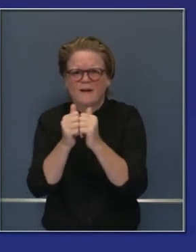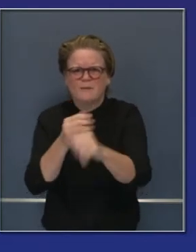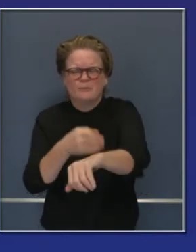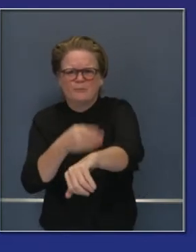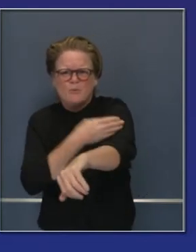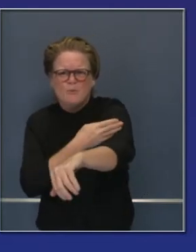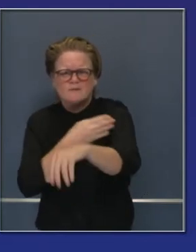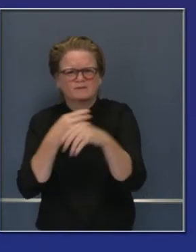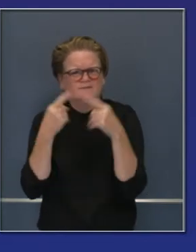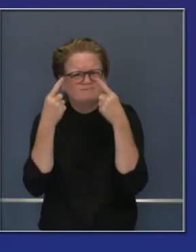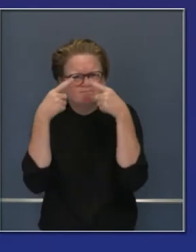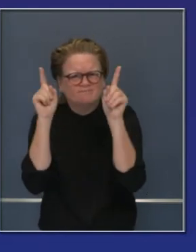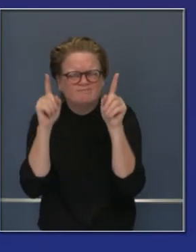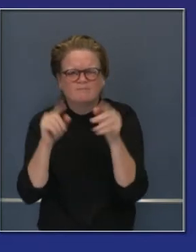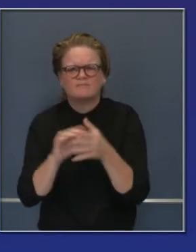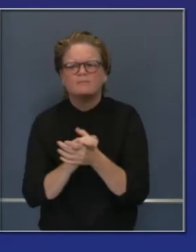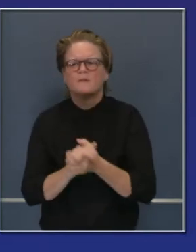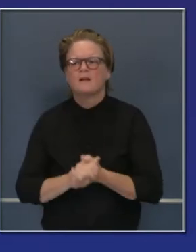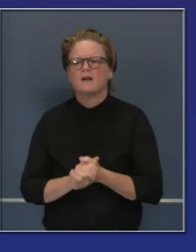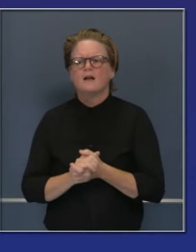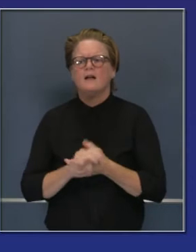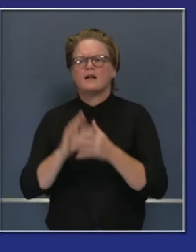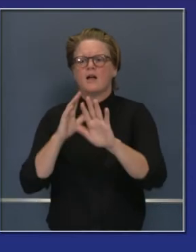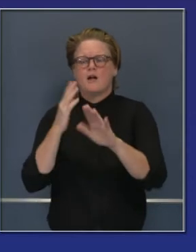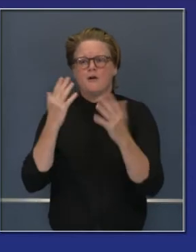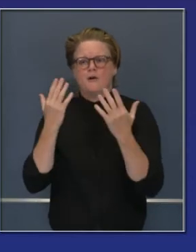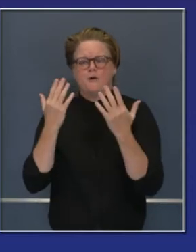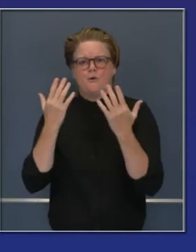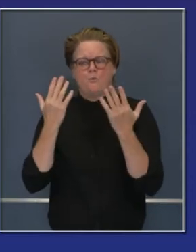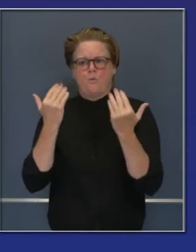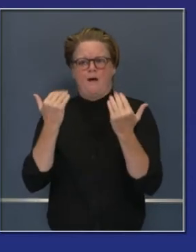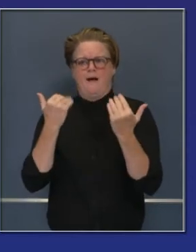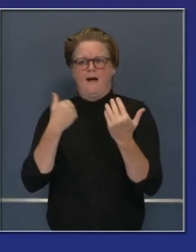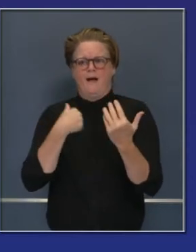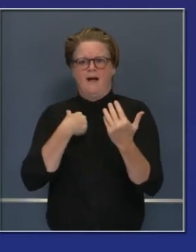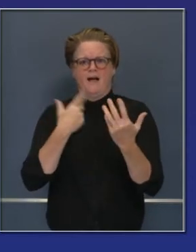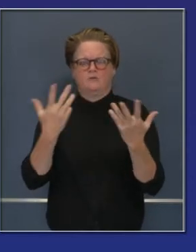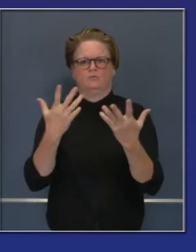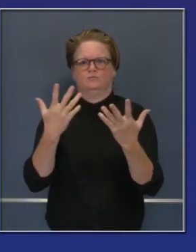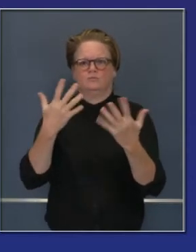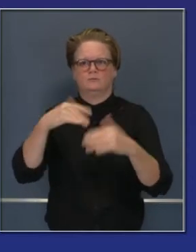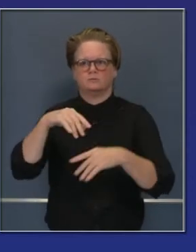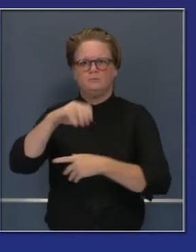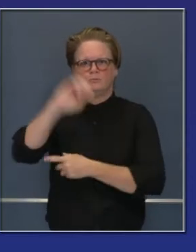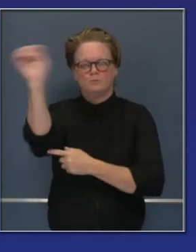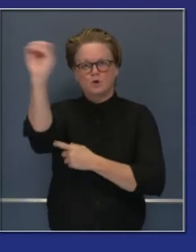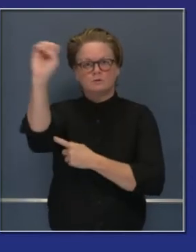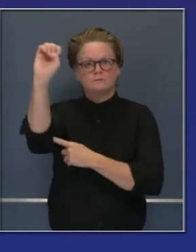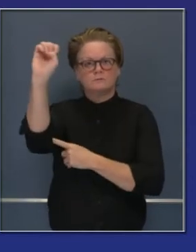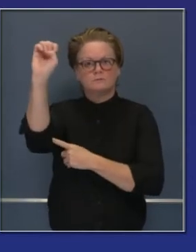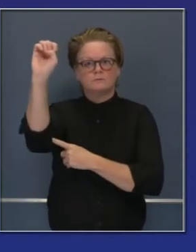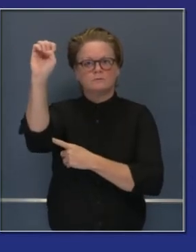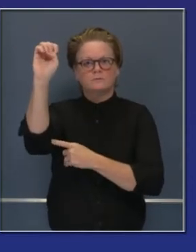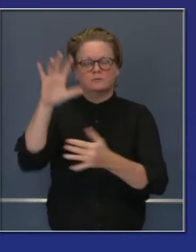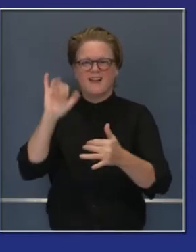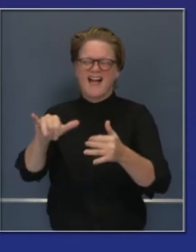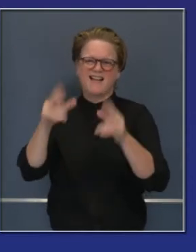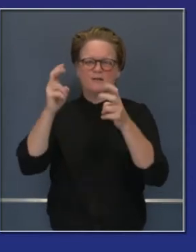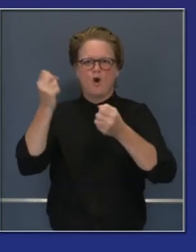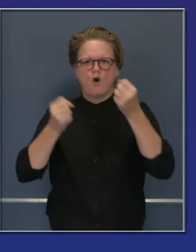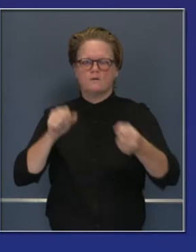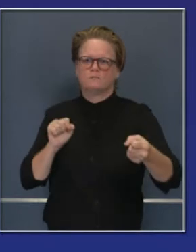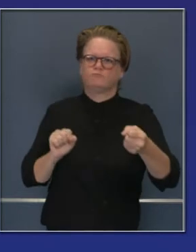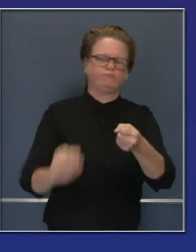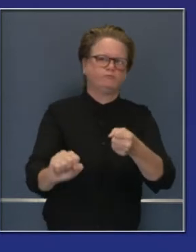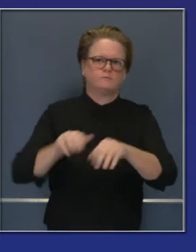marcar la diferencia. Entonces, ¿por qué es que hoy estamos anunciando este anuncio de